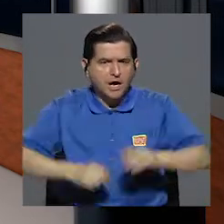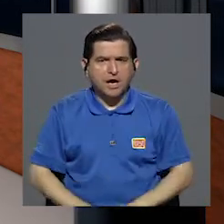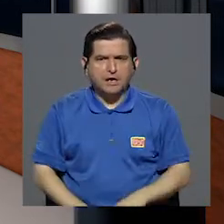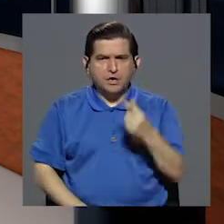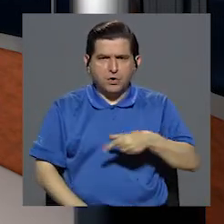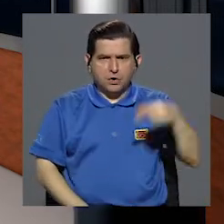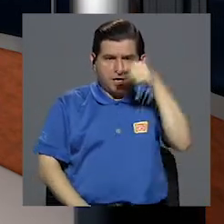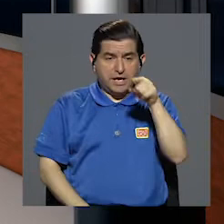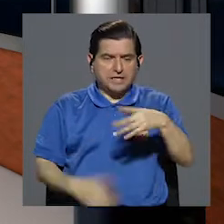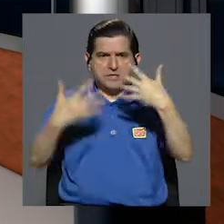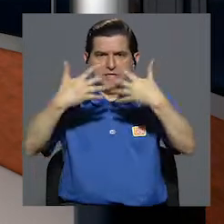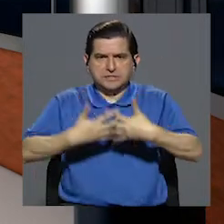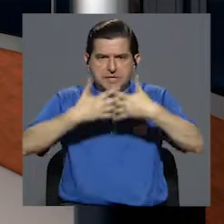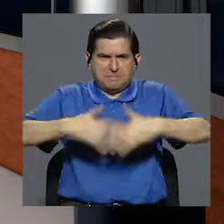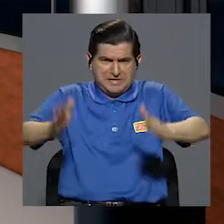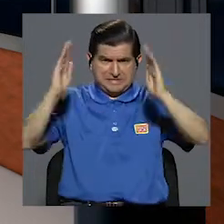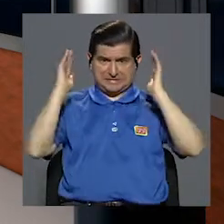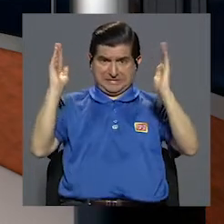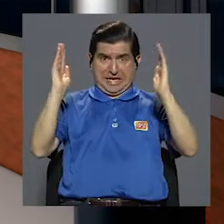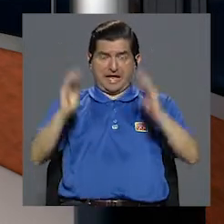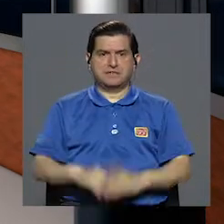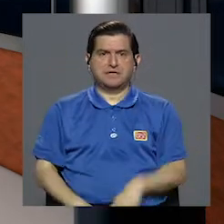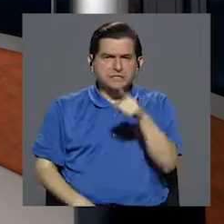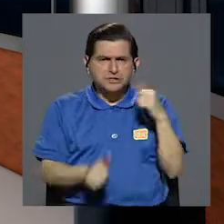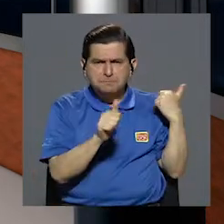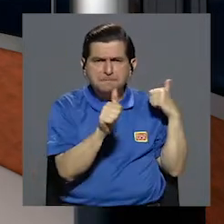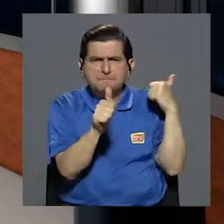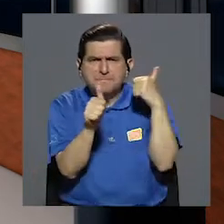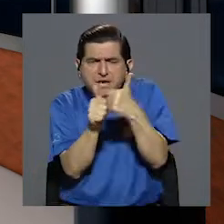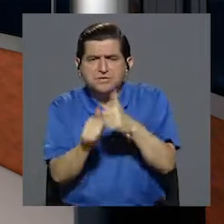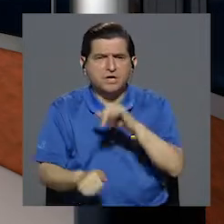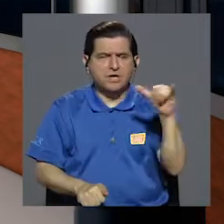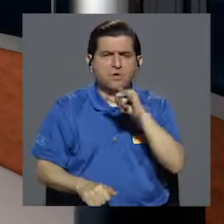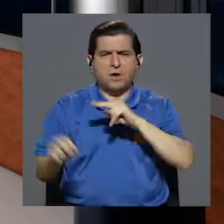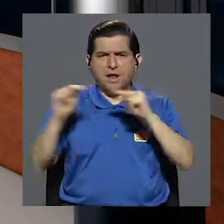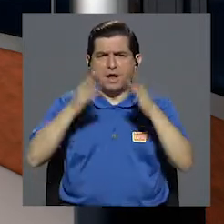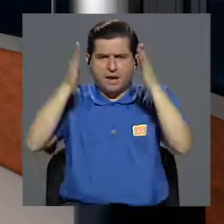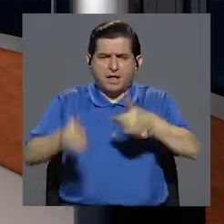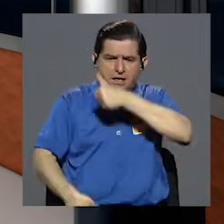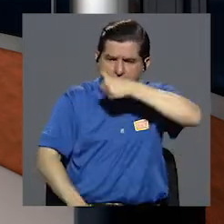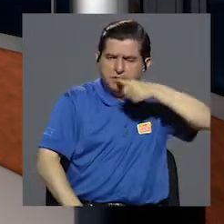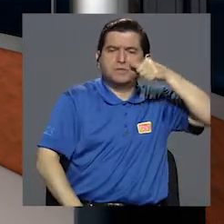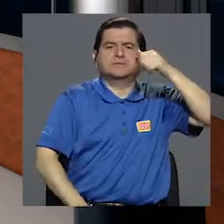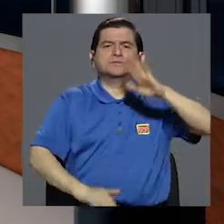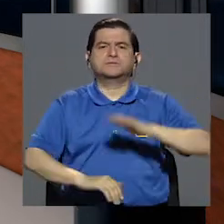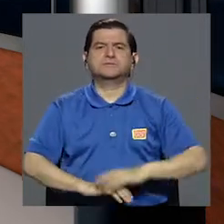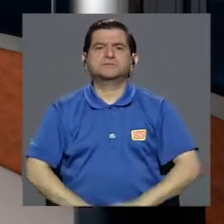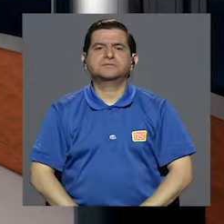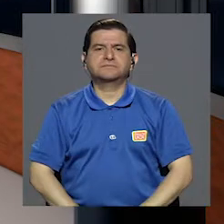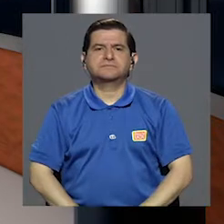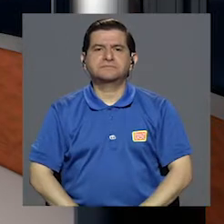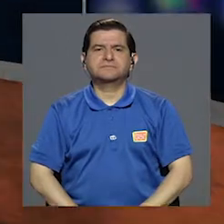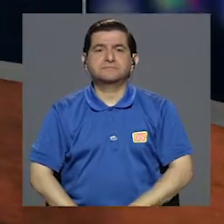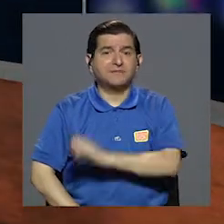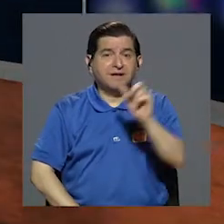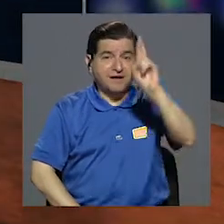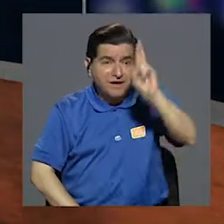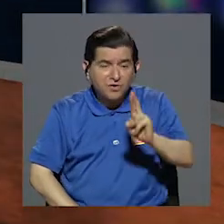Si no lo fueran, los ejecutivos de estas megaempresas serían perseguidos como narcotraficantes.